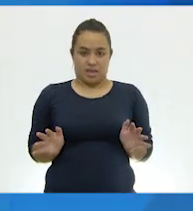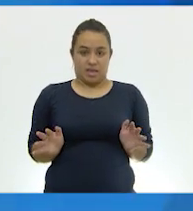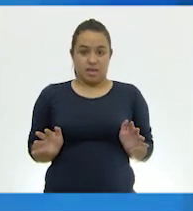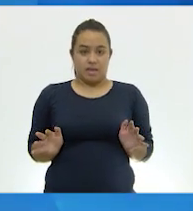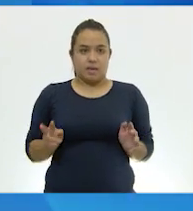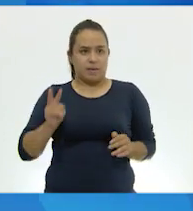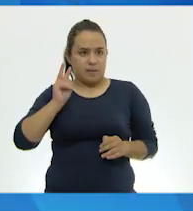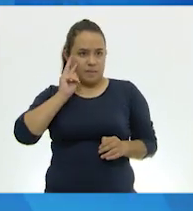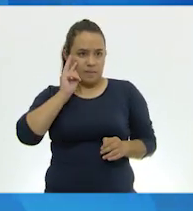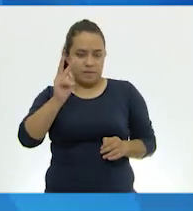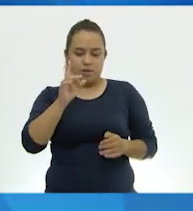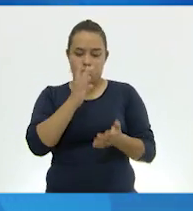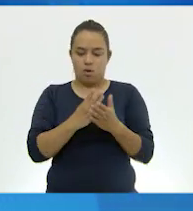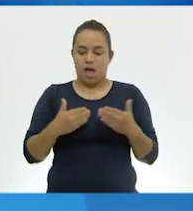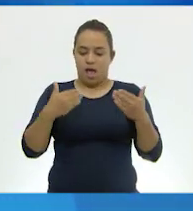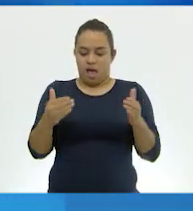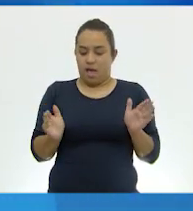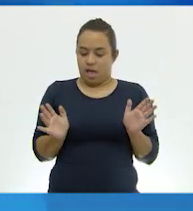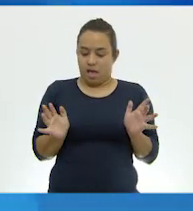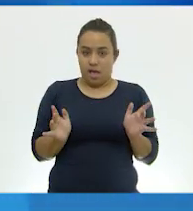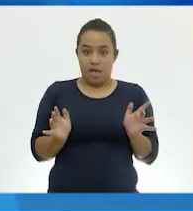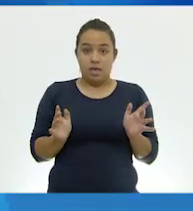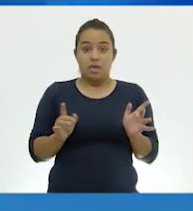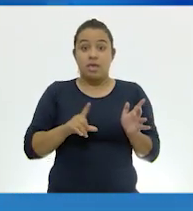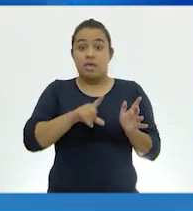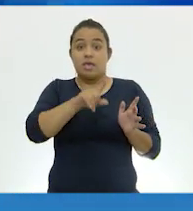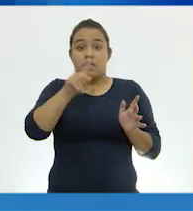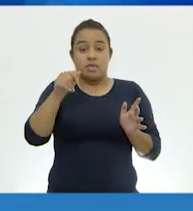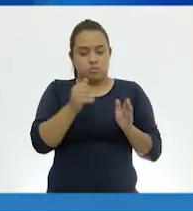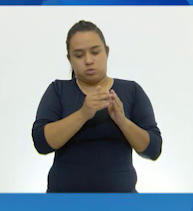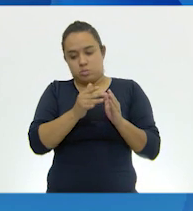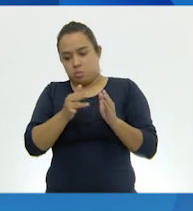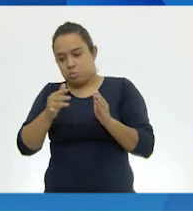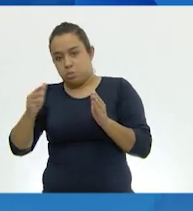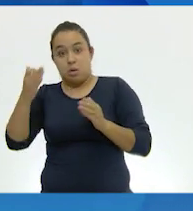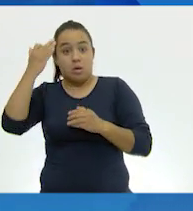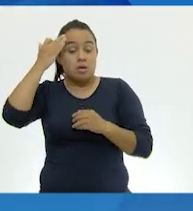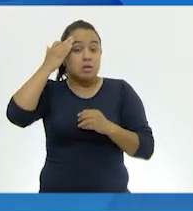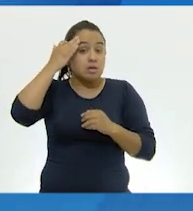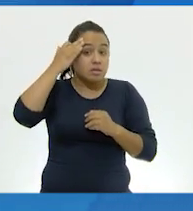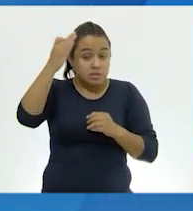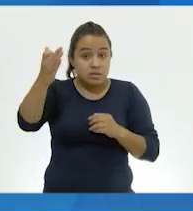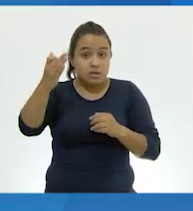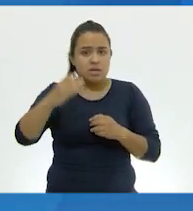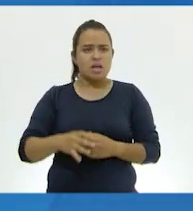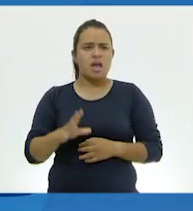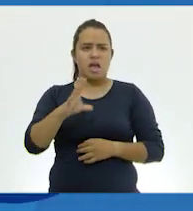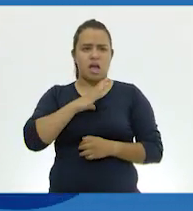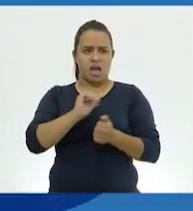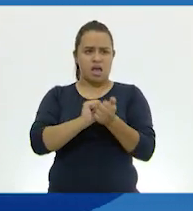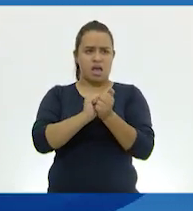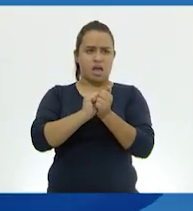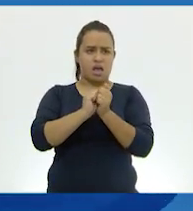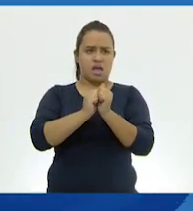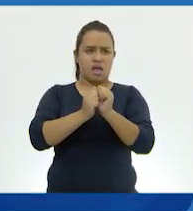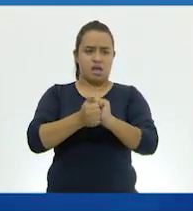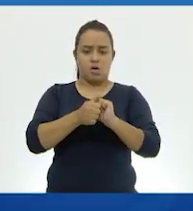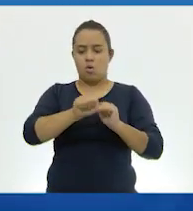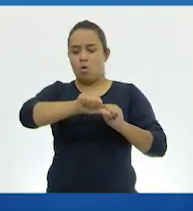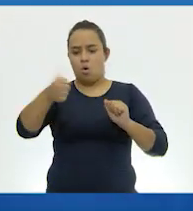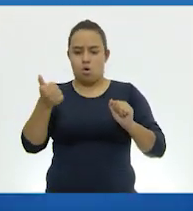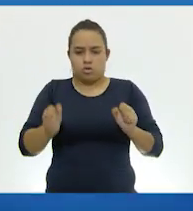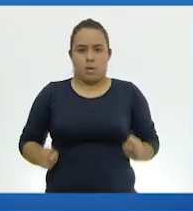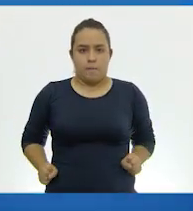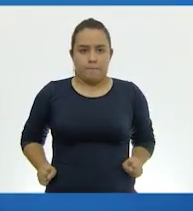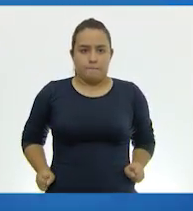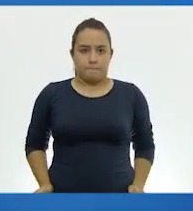podemos observar. Después, un tiempo después, también podemos ver que se desarrollan sus otras patas,